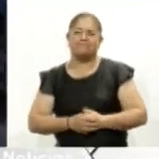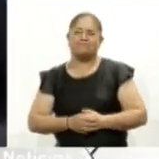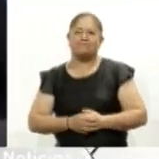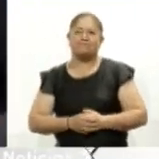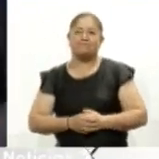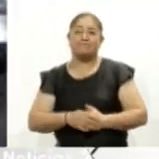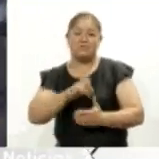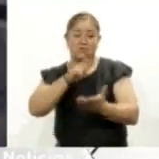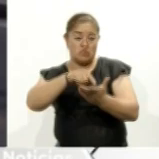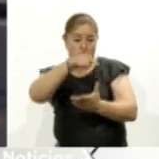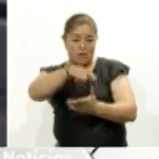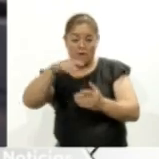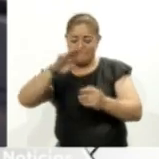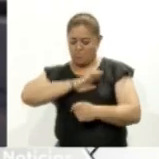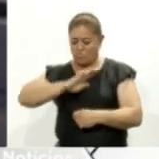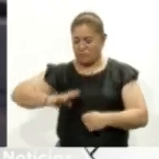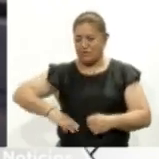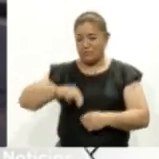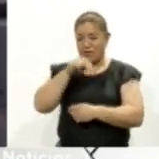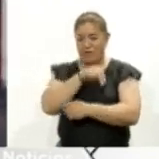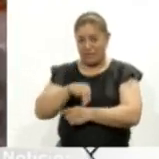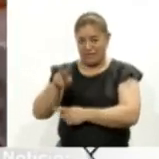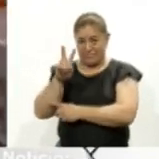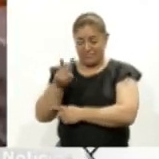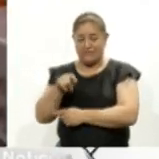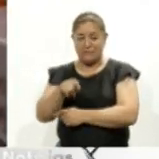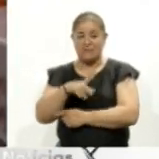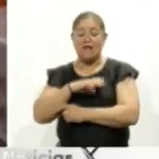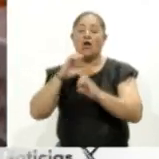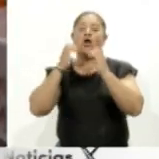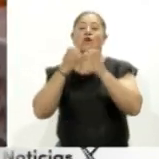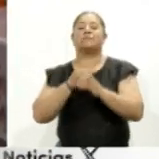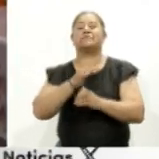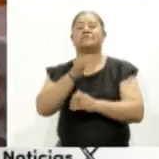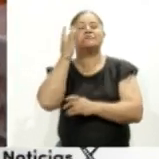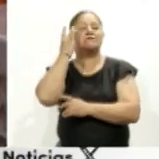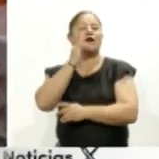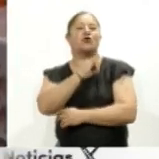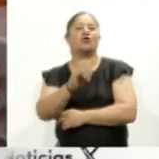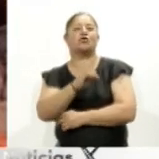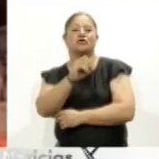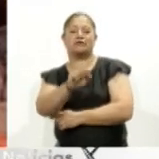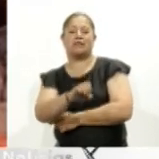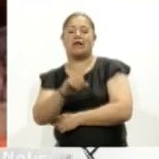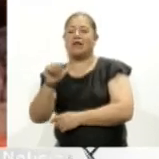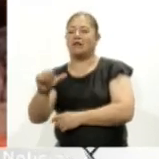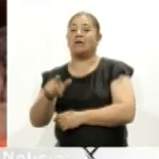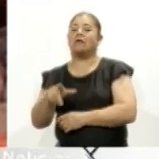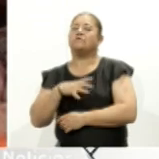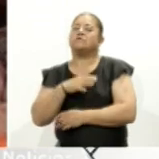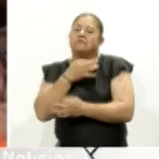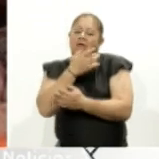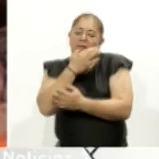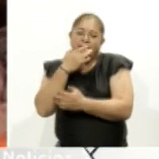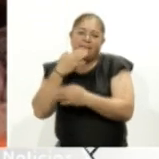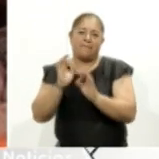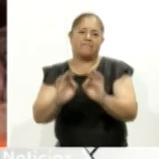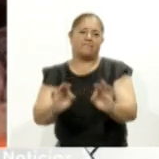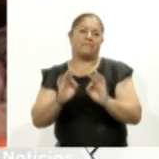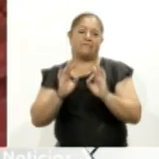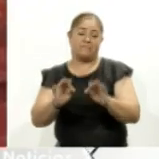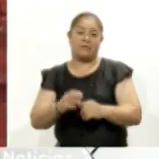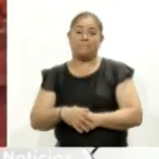ubicada en el municipio de Nativitas la comunidad de San José Atoyatenco se distingue por su oferta culinaria la